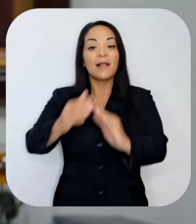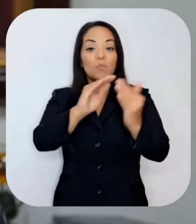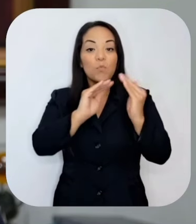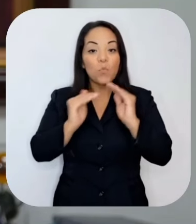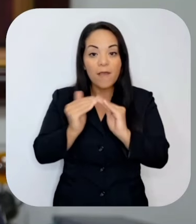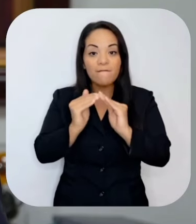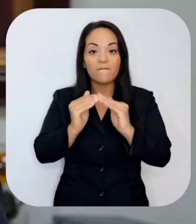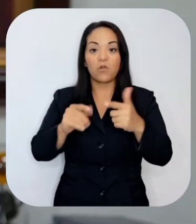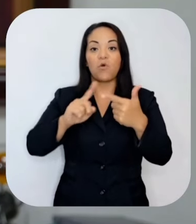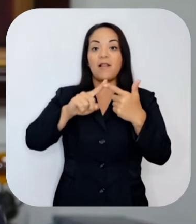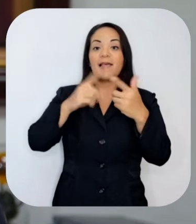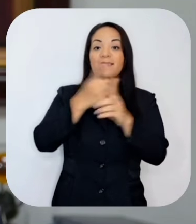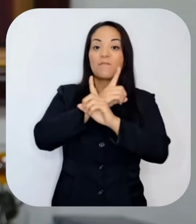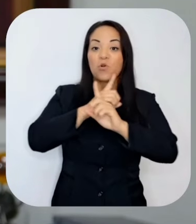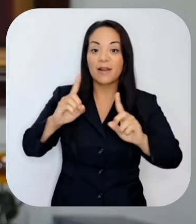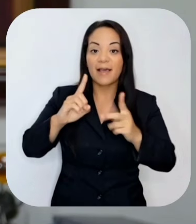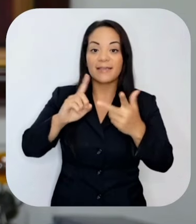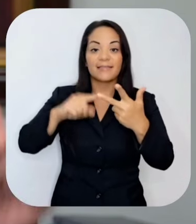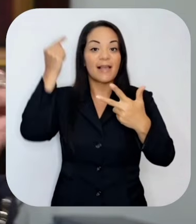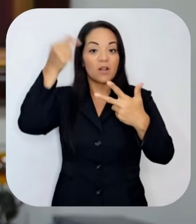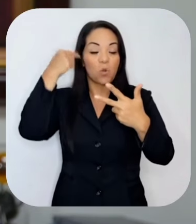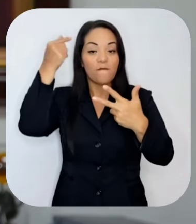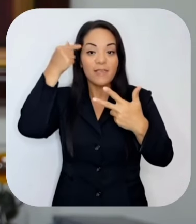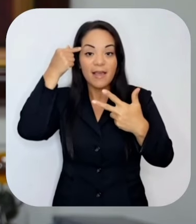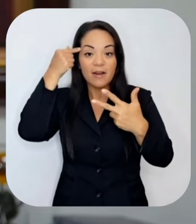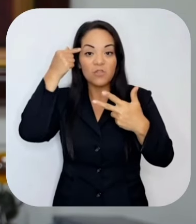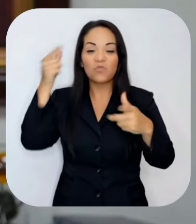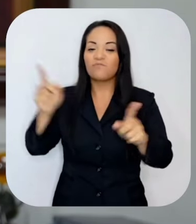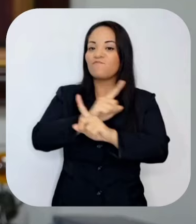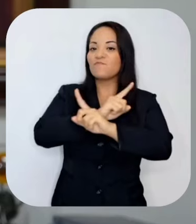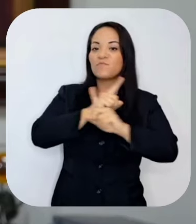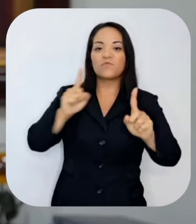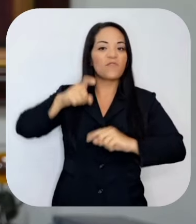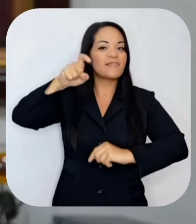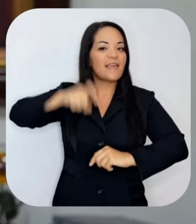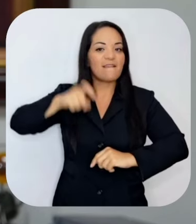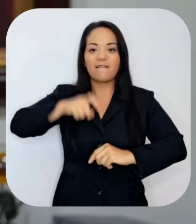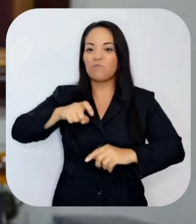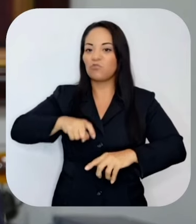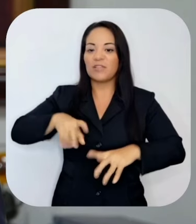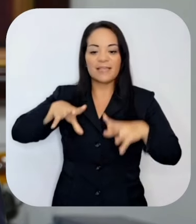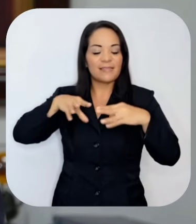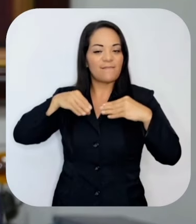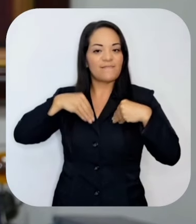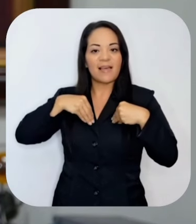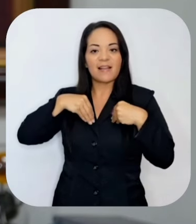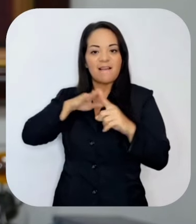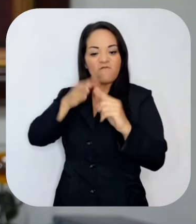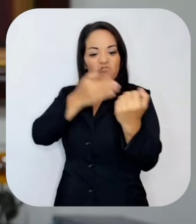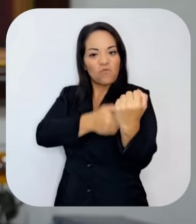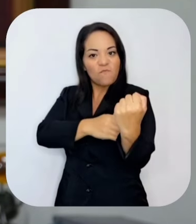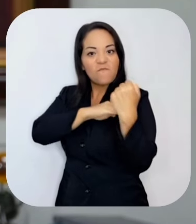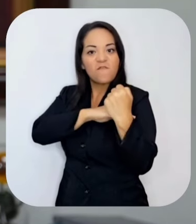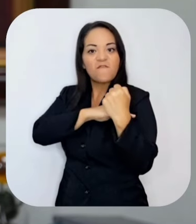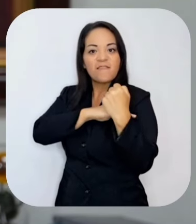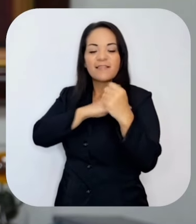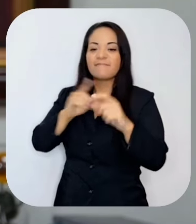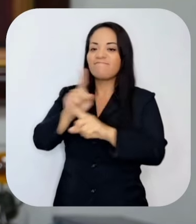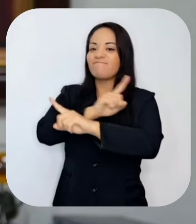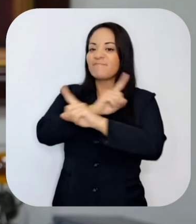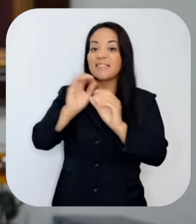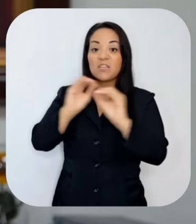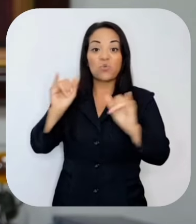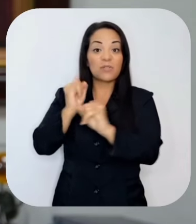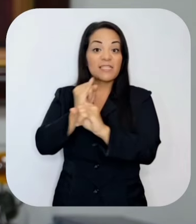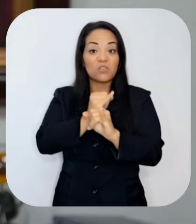El pueblo, la democracia y el Gobierno no debemos tolerar abuso de poder de parte de